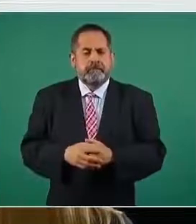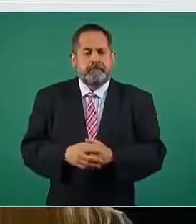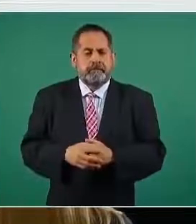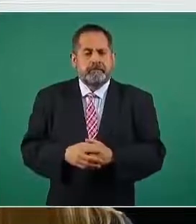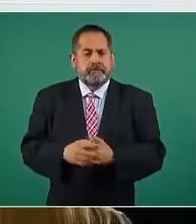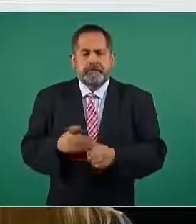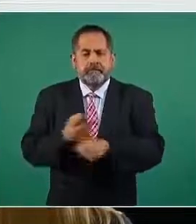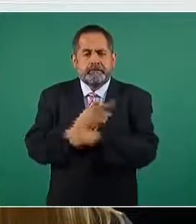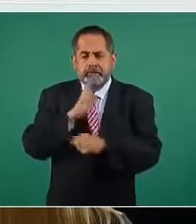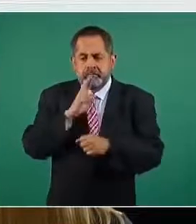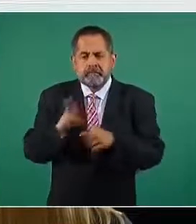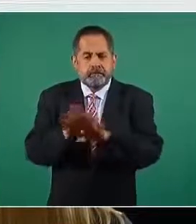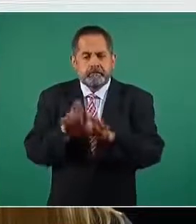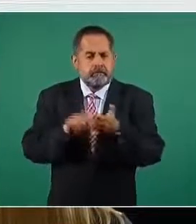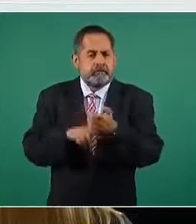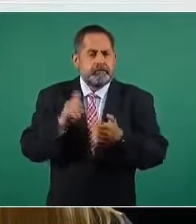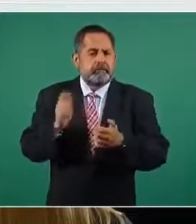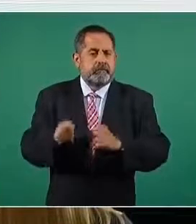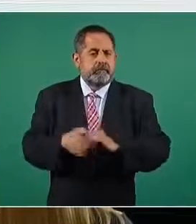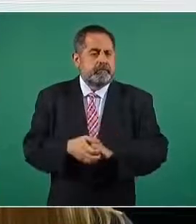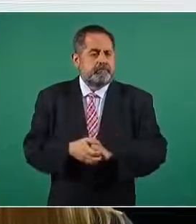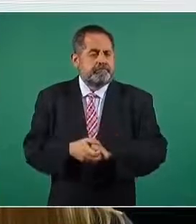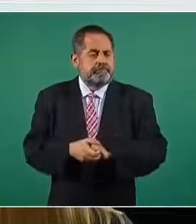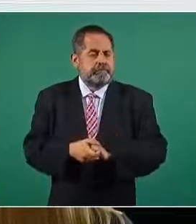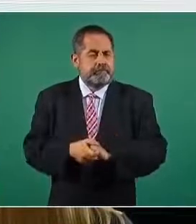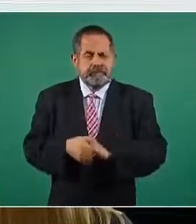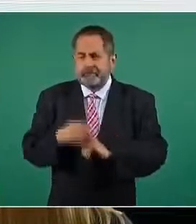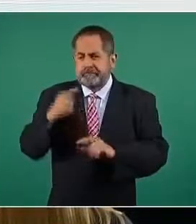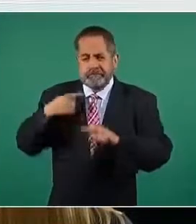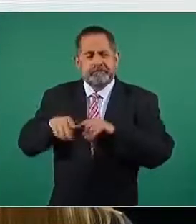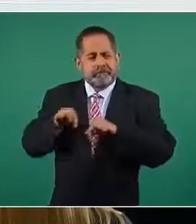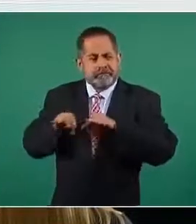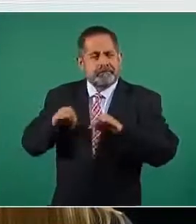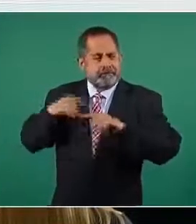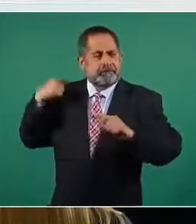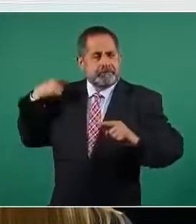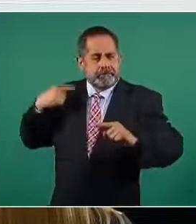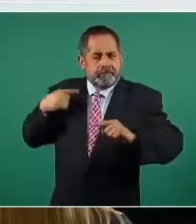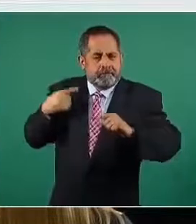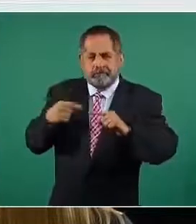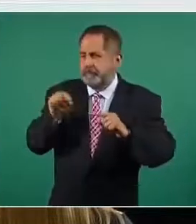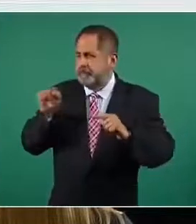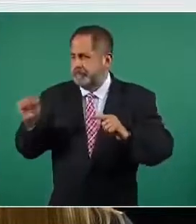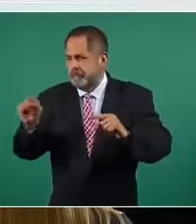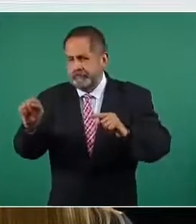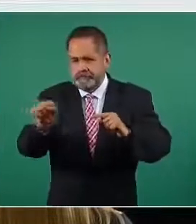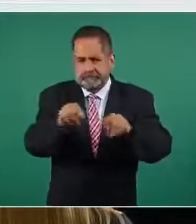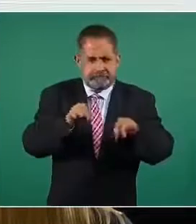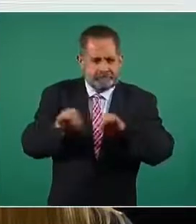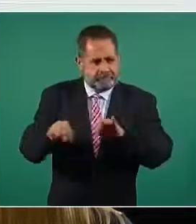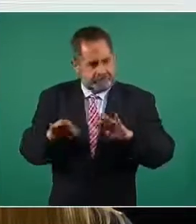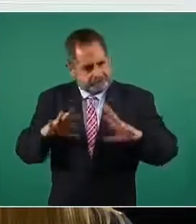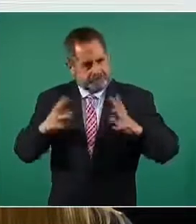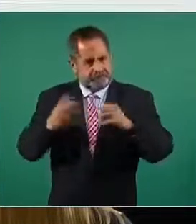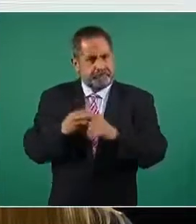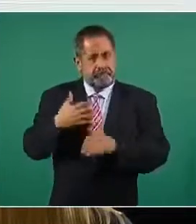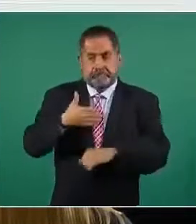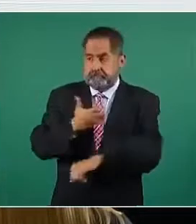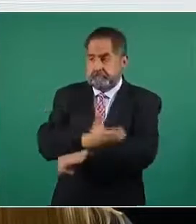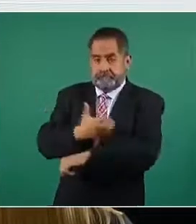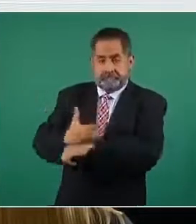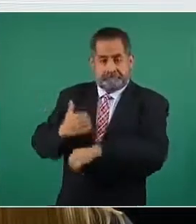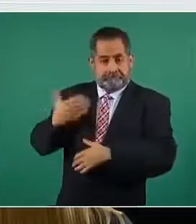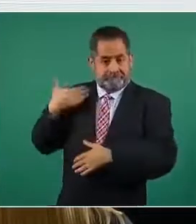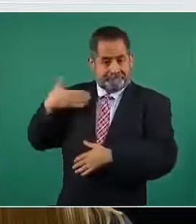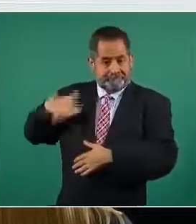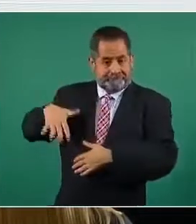resultados como resultado de todo el trabajo que hacen todas las instancias. Mis compañeros que me